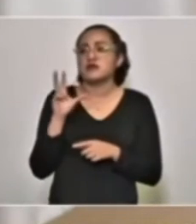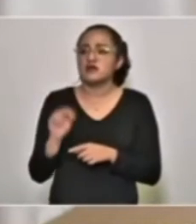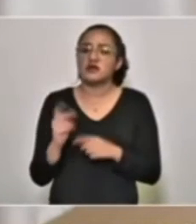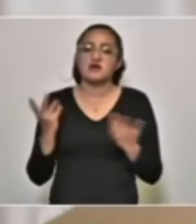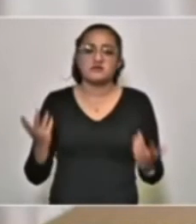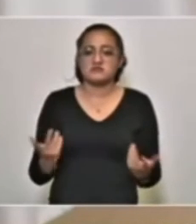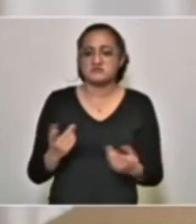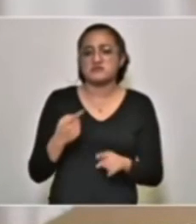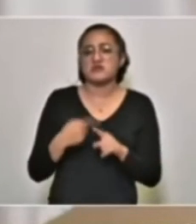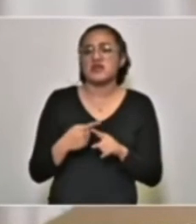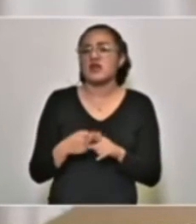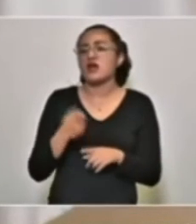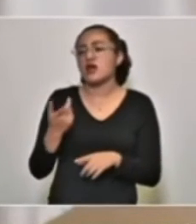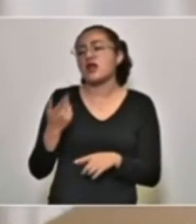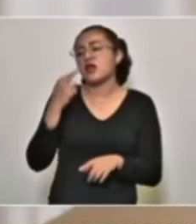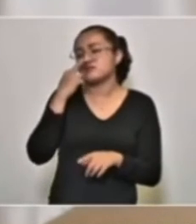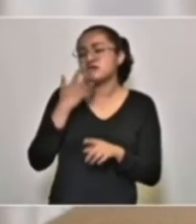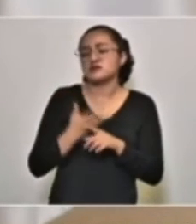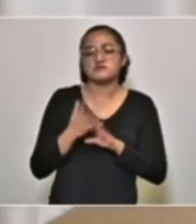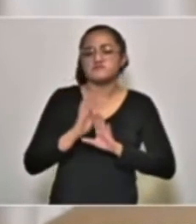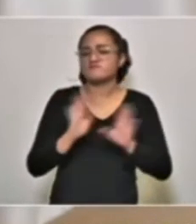asuntos de competencia.